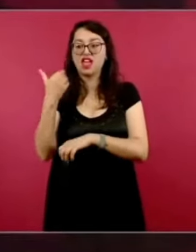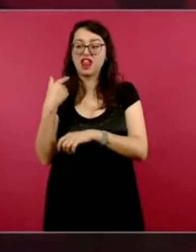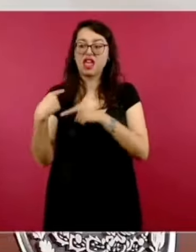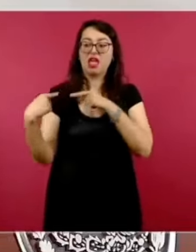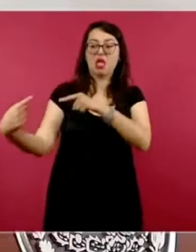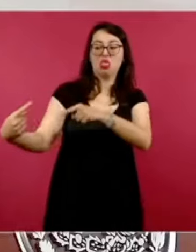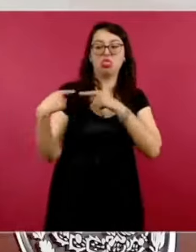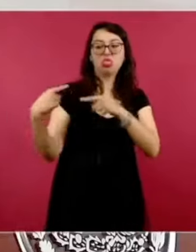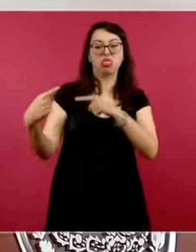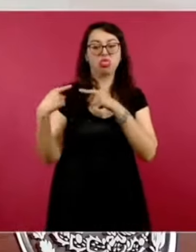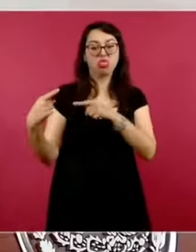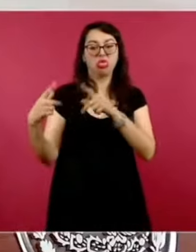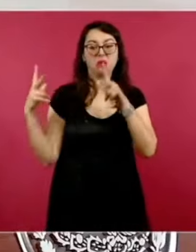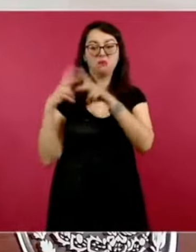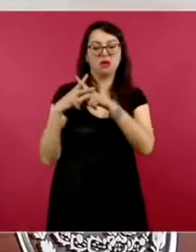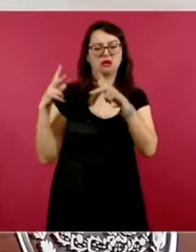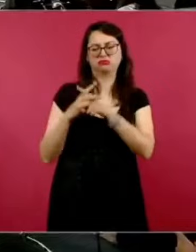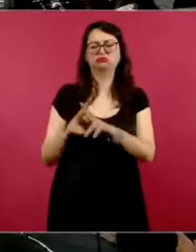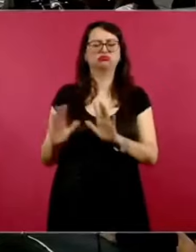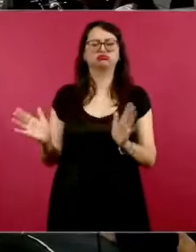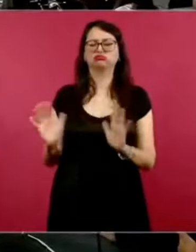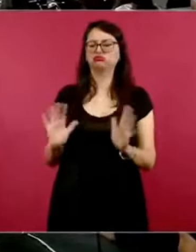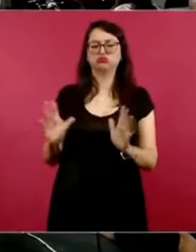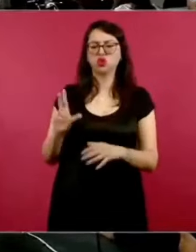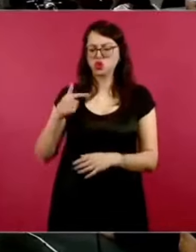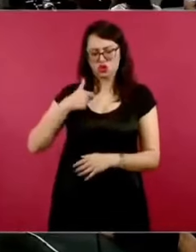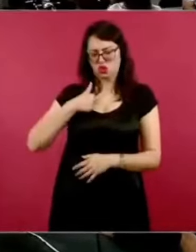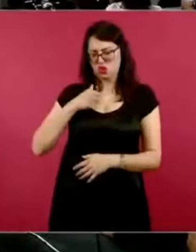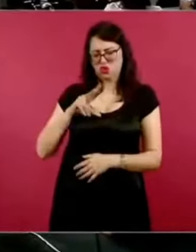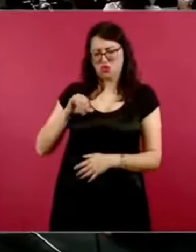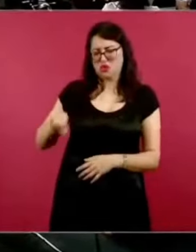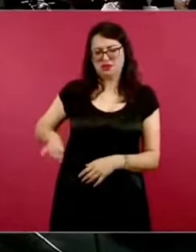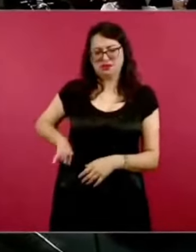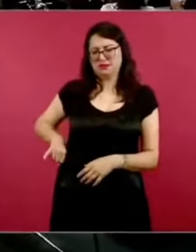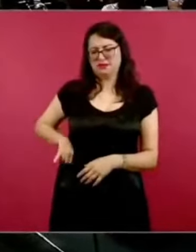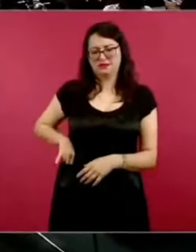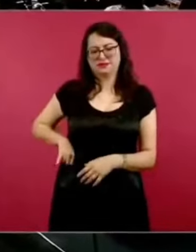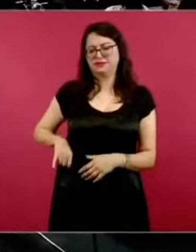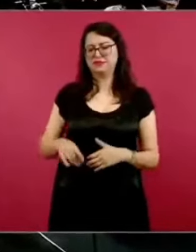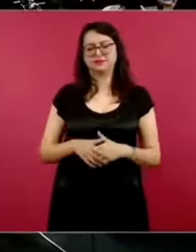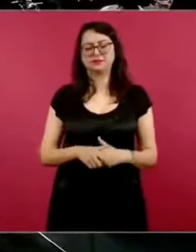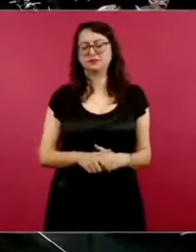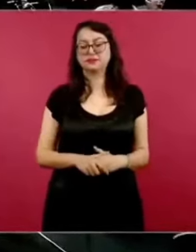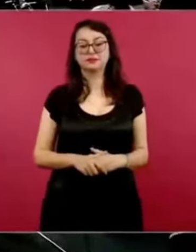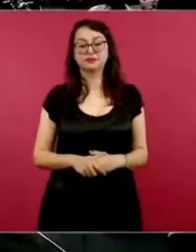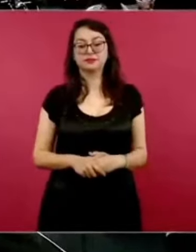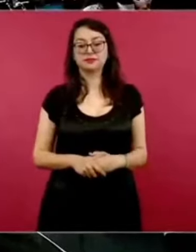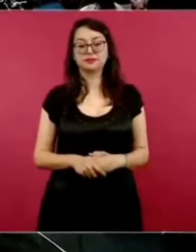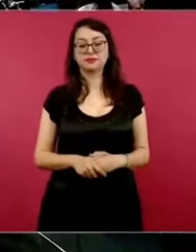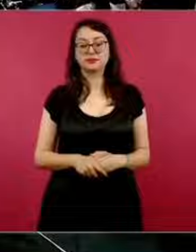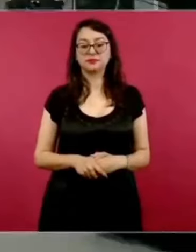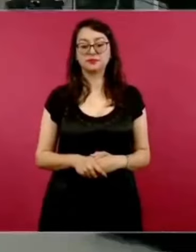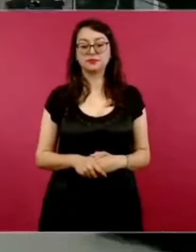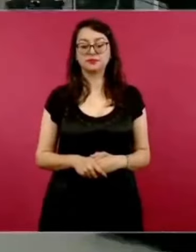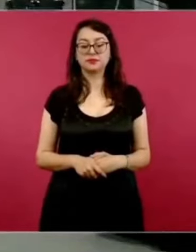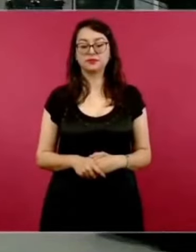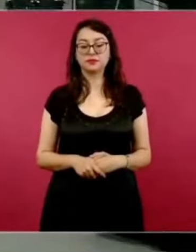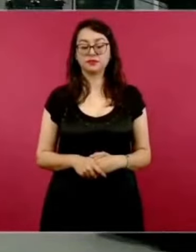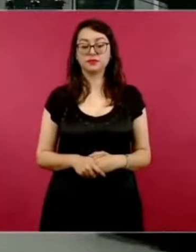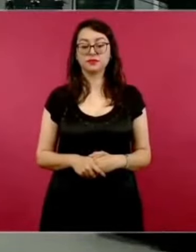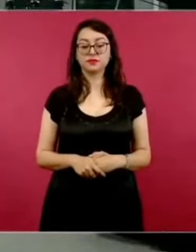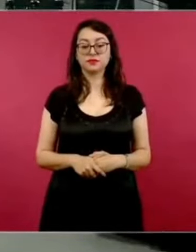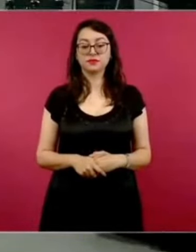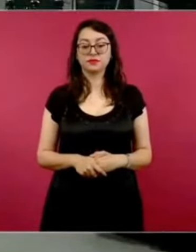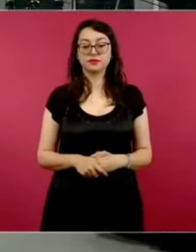se necesitan dos. Presidente, este episodio con Ecuador más en Argentina o con Perú no dinamita su sueño con